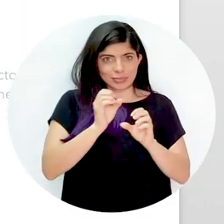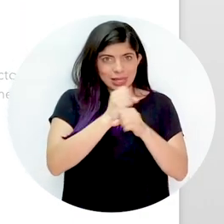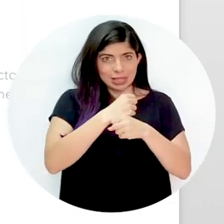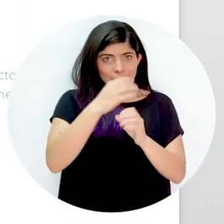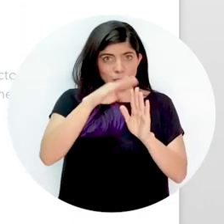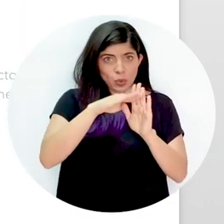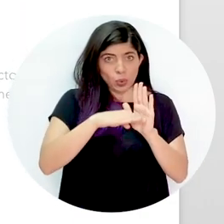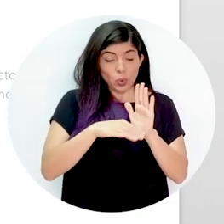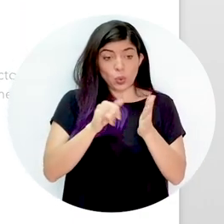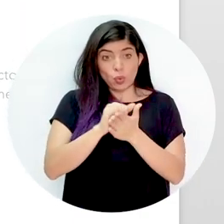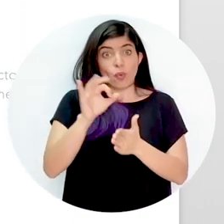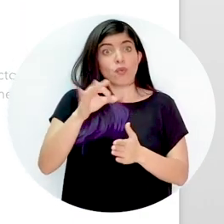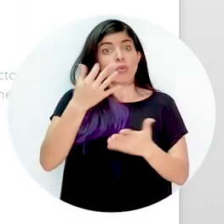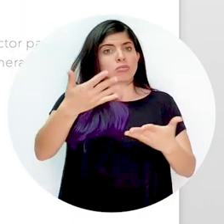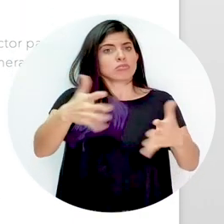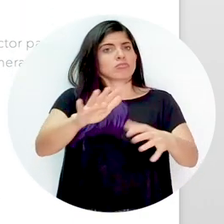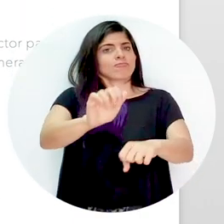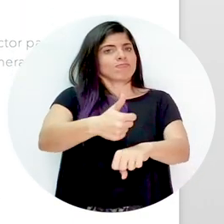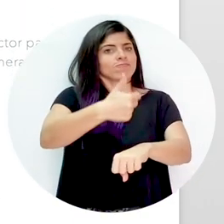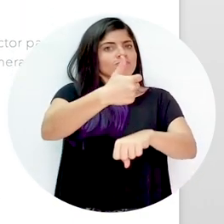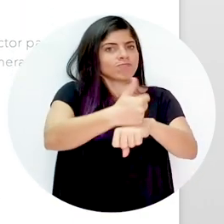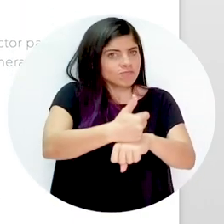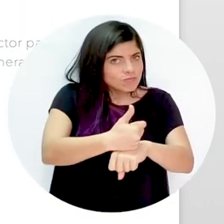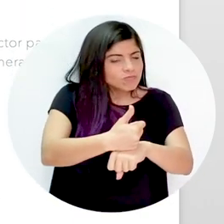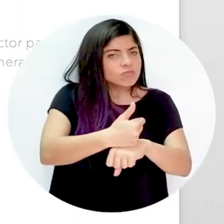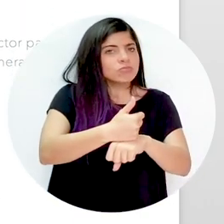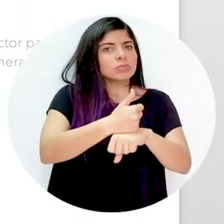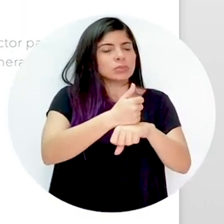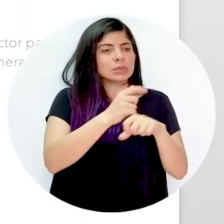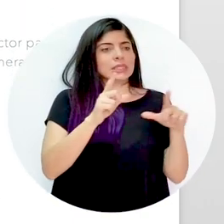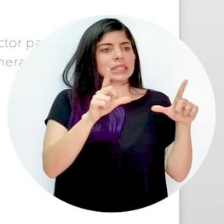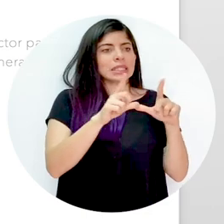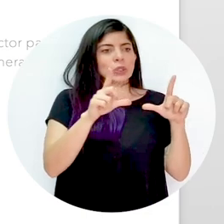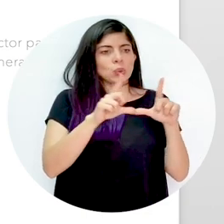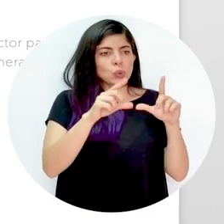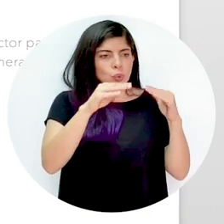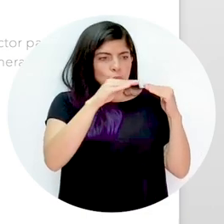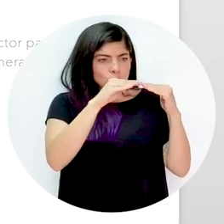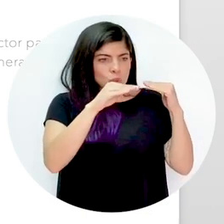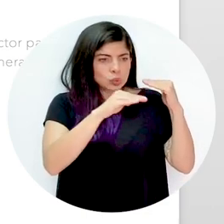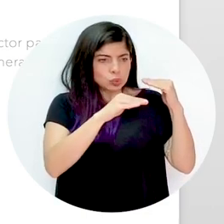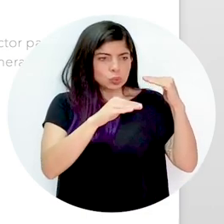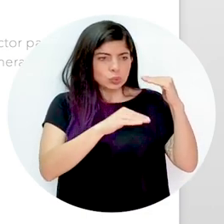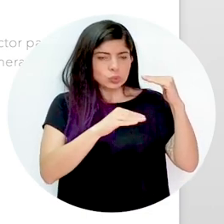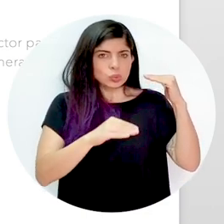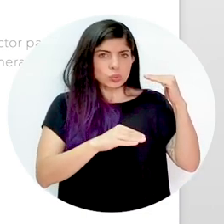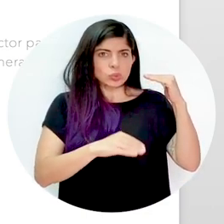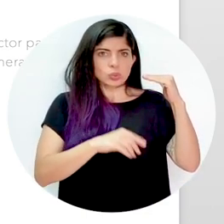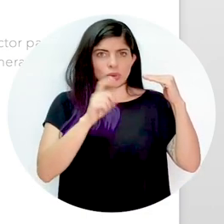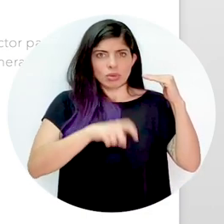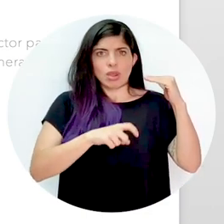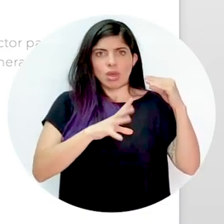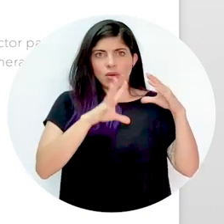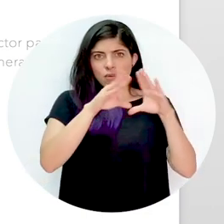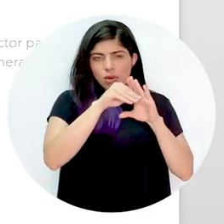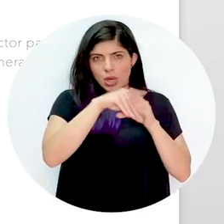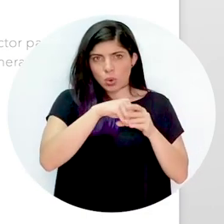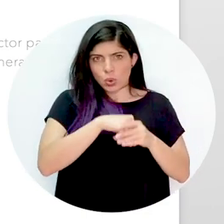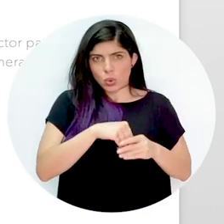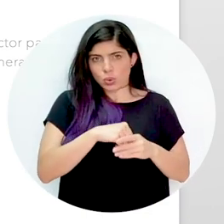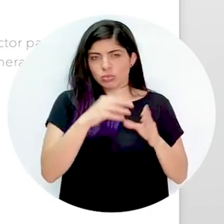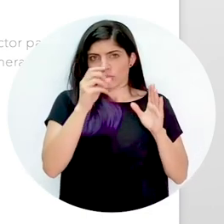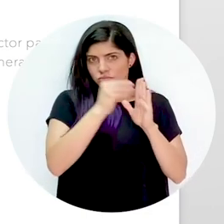protocolo. De esta manera, se establece cada uno de los títulos que debe contemplar el protocolo sectorial,